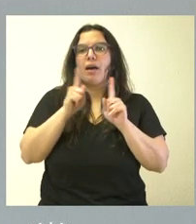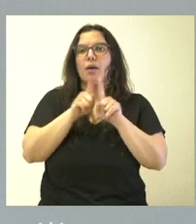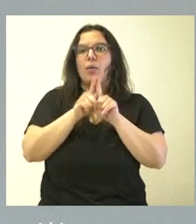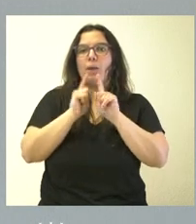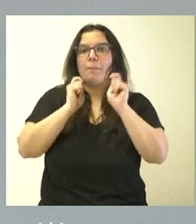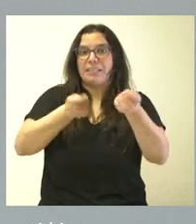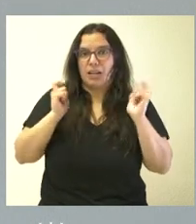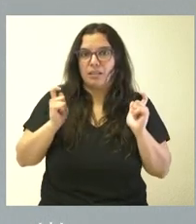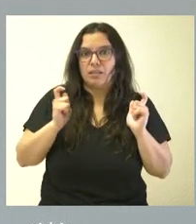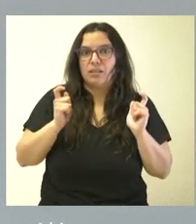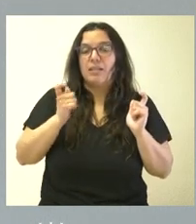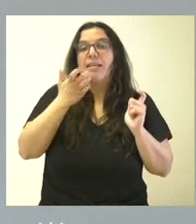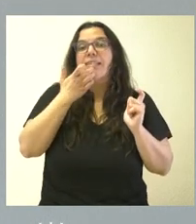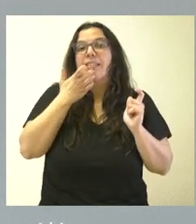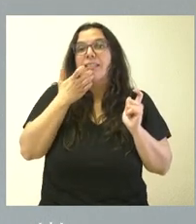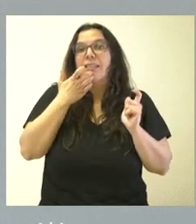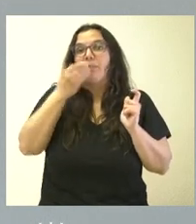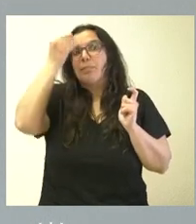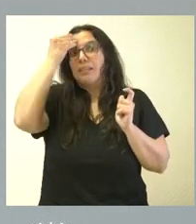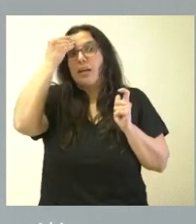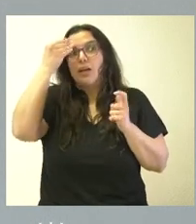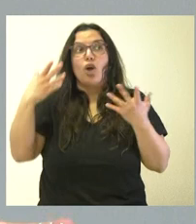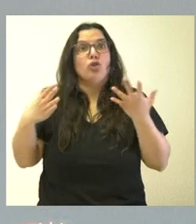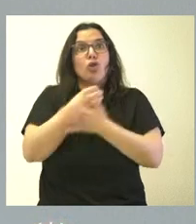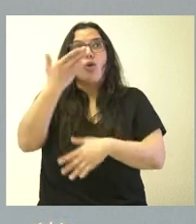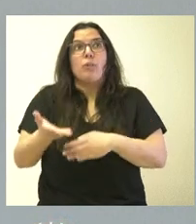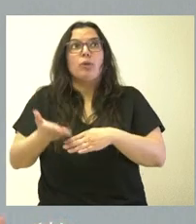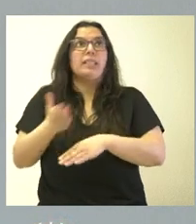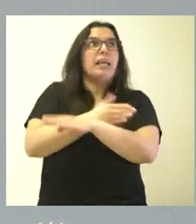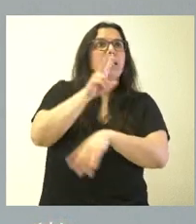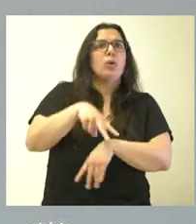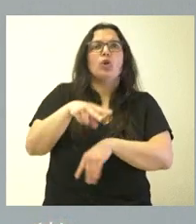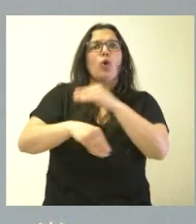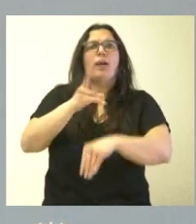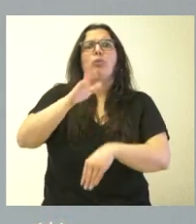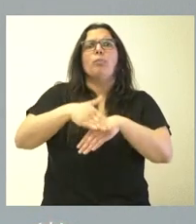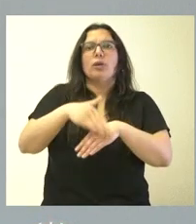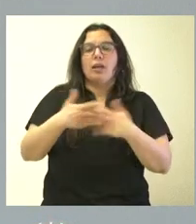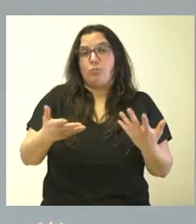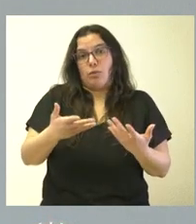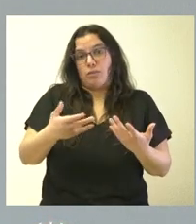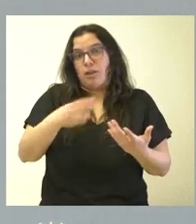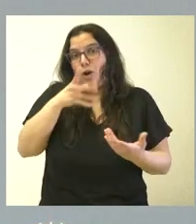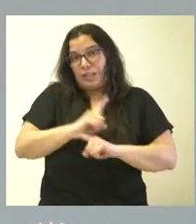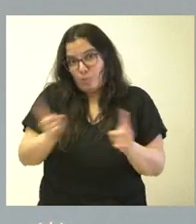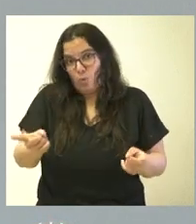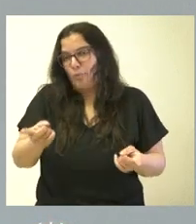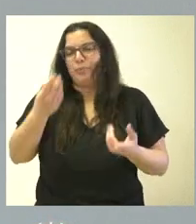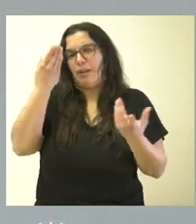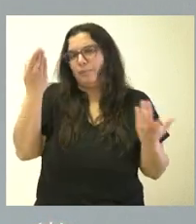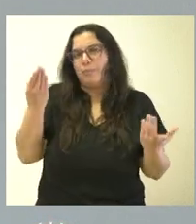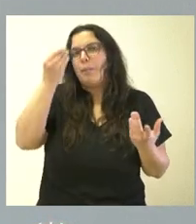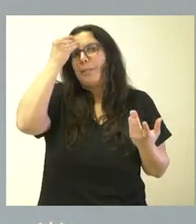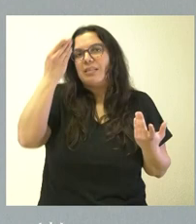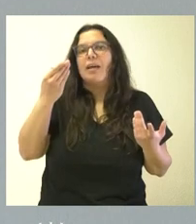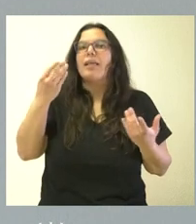hubiéramos planteado la pregunta de si es tan importante todo ello o por qué no lo hicimos antes, pues tampoco lo hubiéramos podido hacer ahora. Yo creo que lo